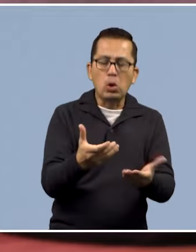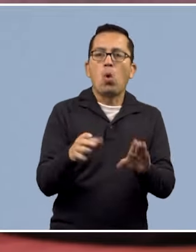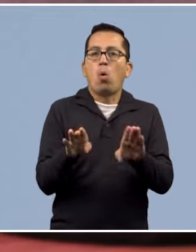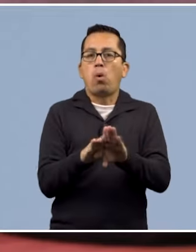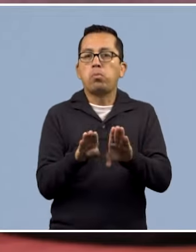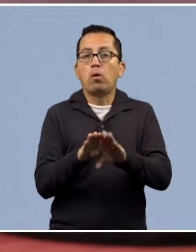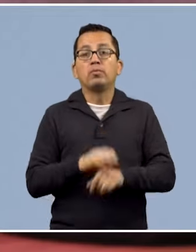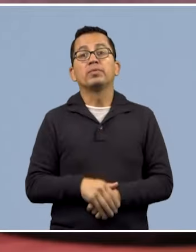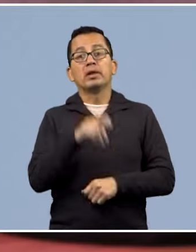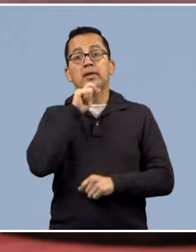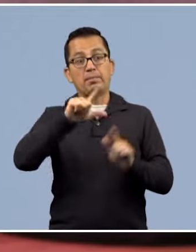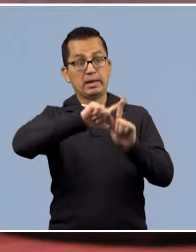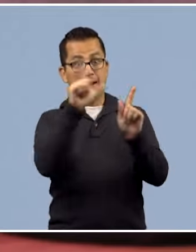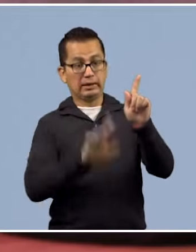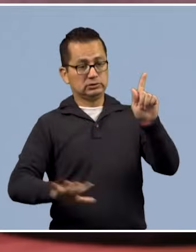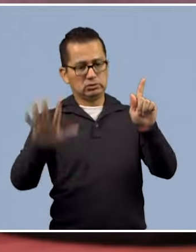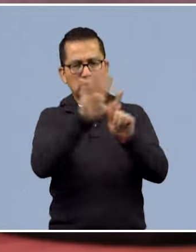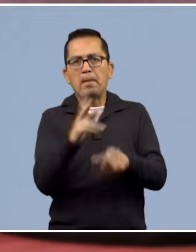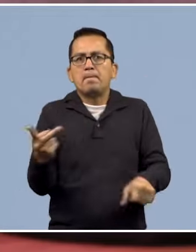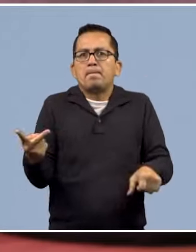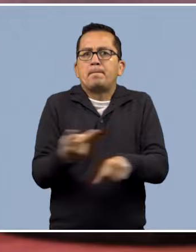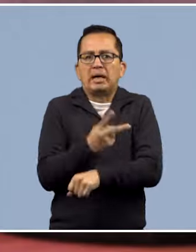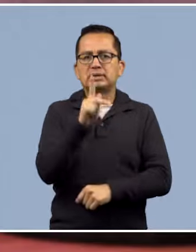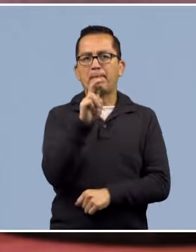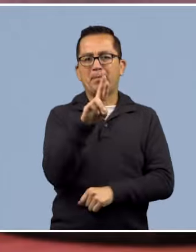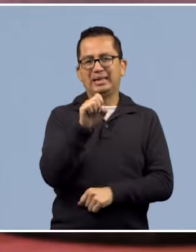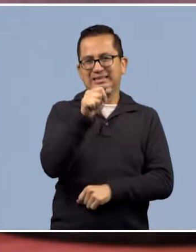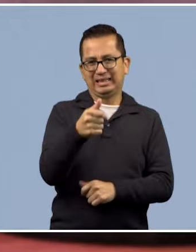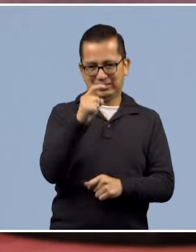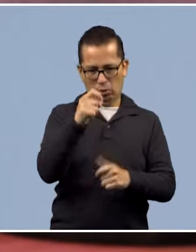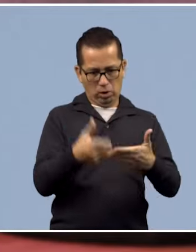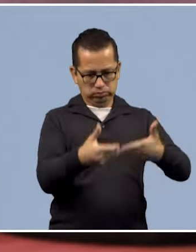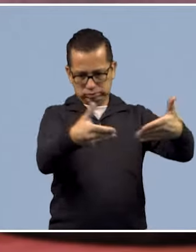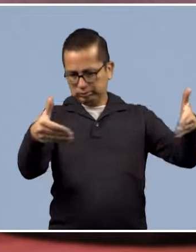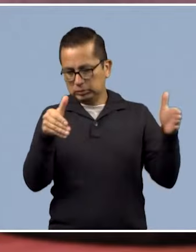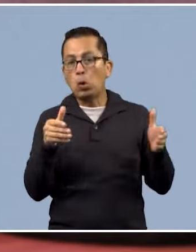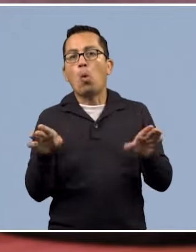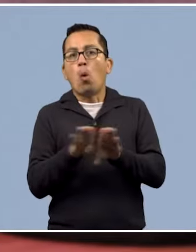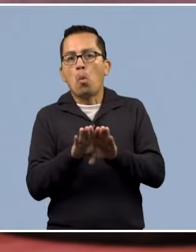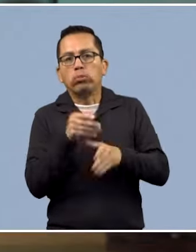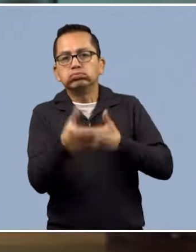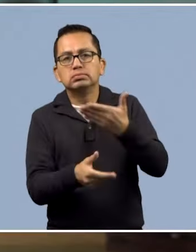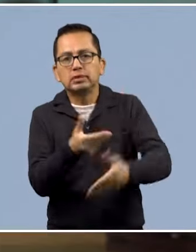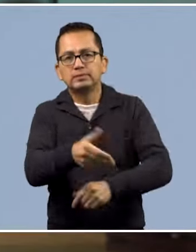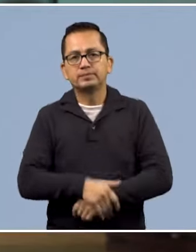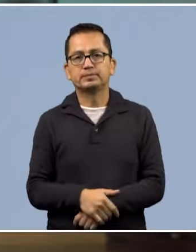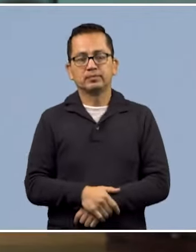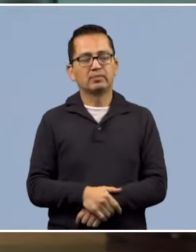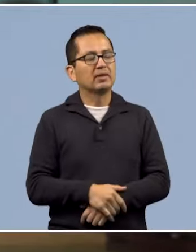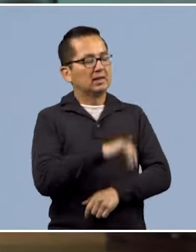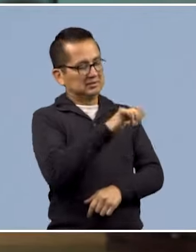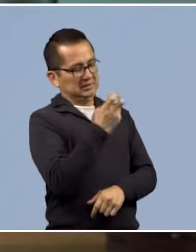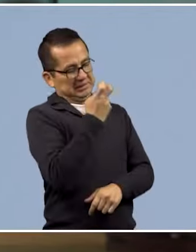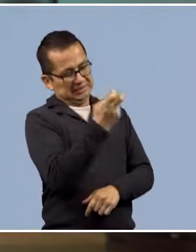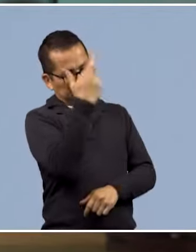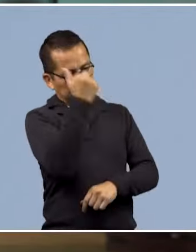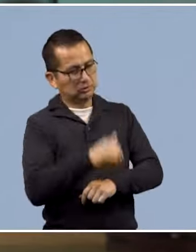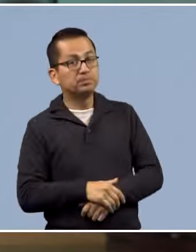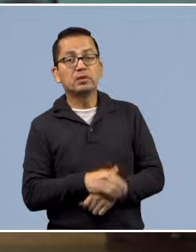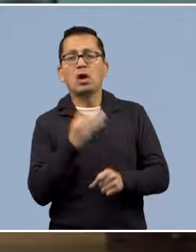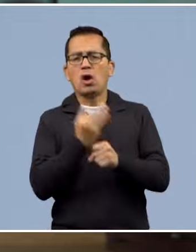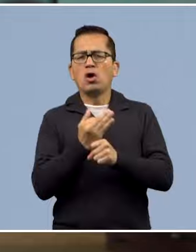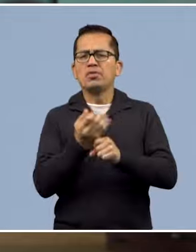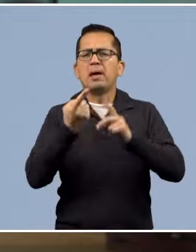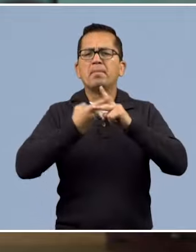momento se encuentran las presas del país, entre mucha más información, como siempre, Viri, aquí en Entrending. Así es, Ren, y por eso, como es costumbre, pues vamos a